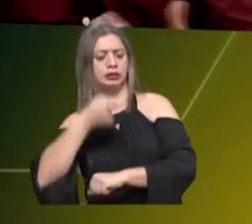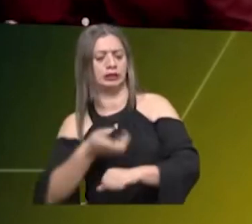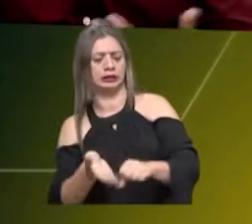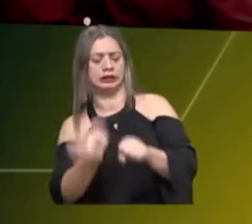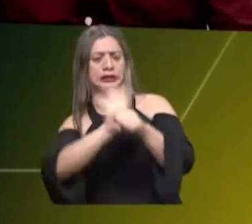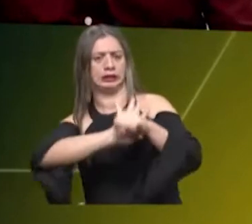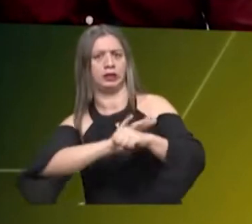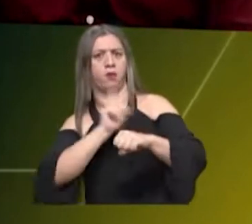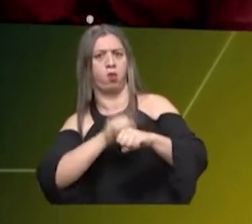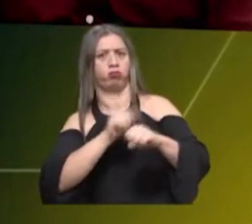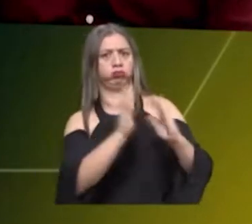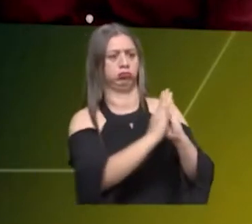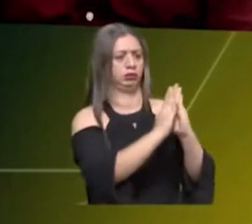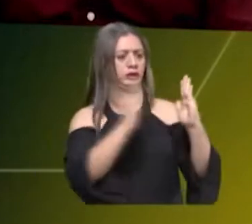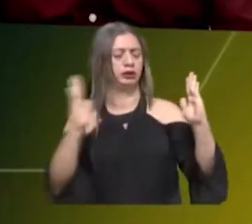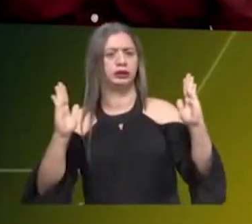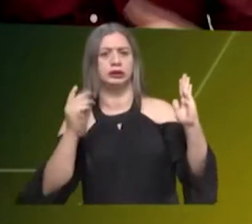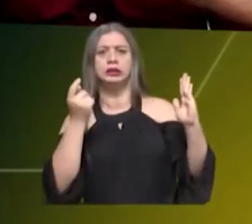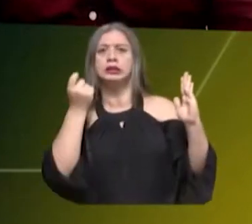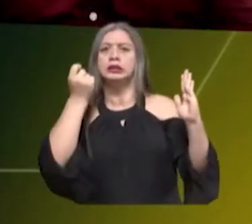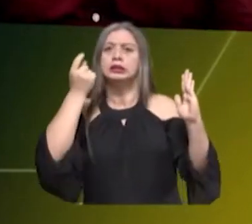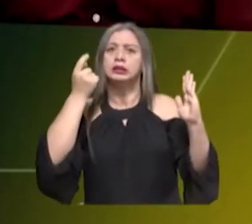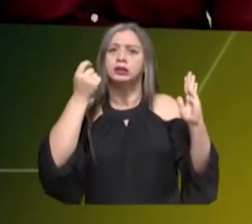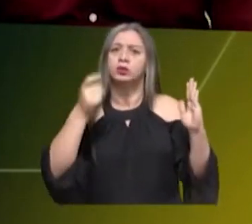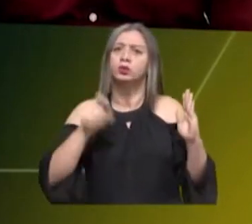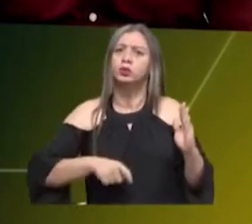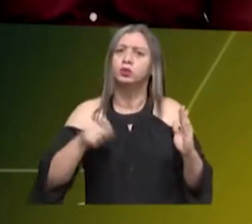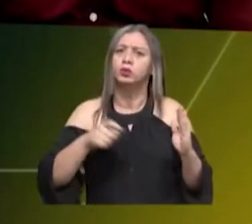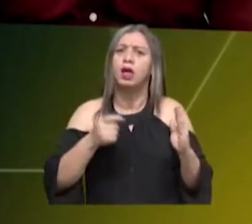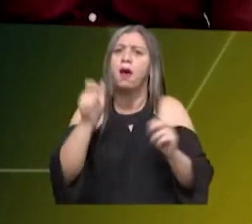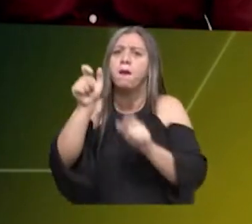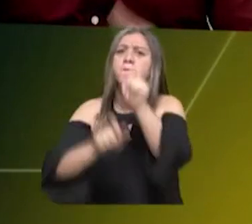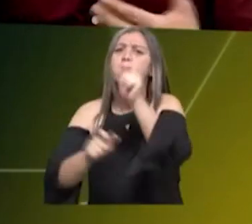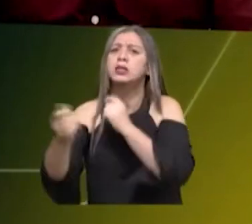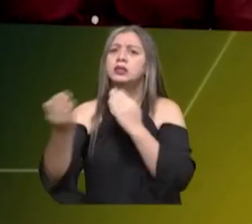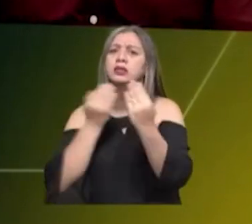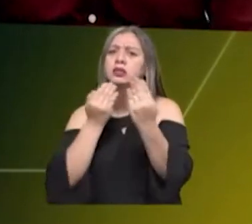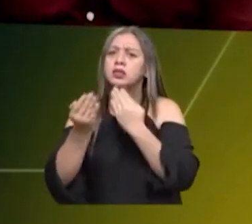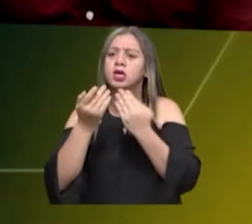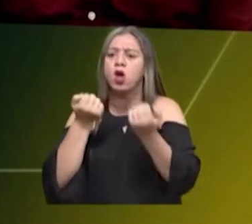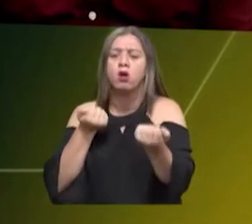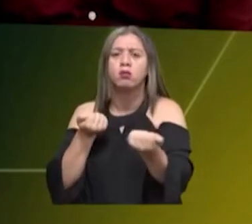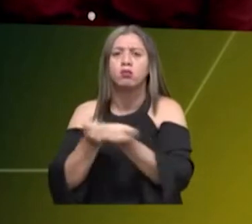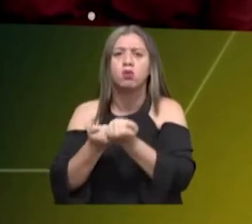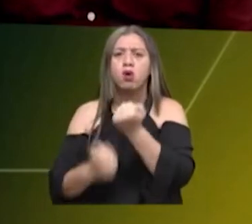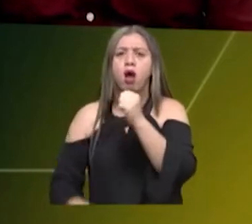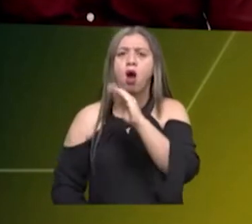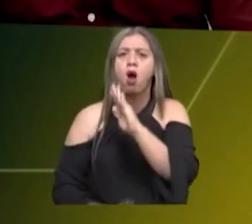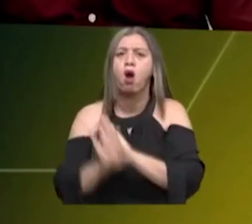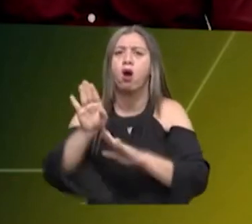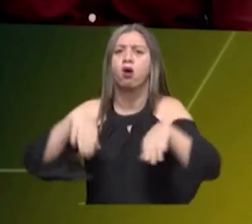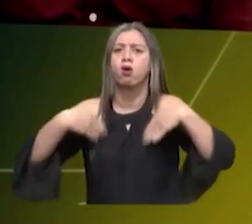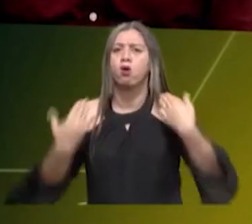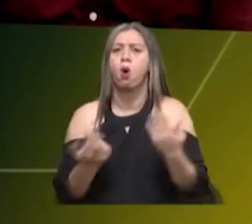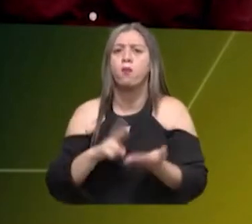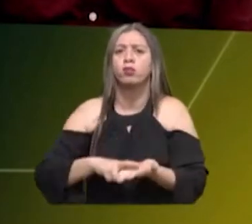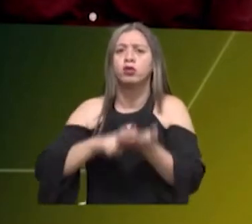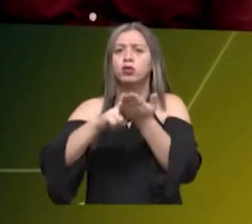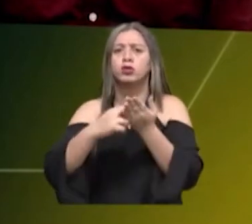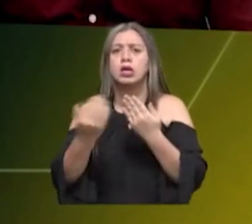entendiendo un poco lo que estaba pasando, la necesidad de nuestros campesinos de poder tener un impulso en esa recuperación del campo,